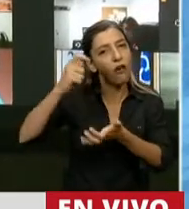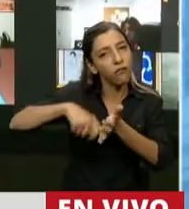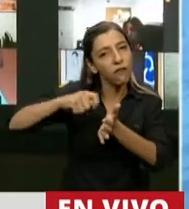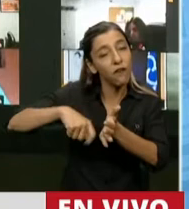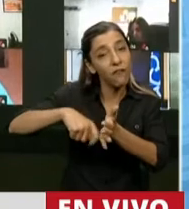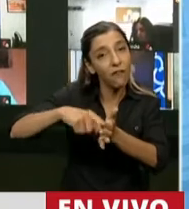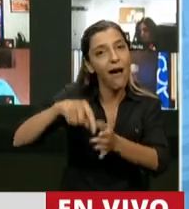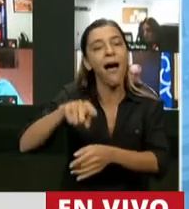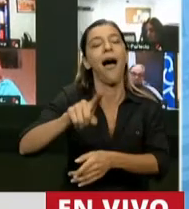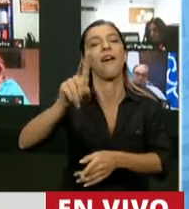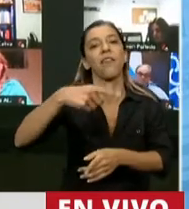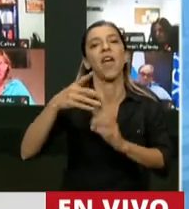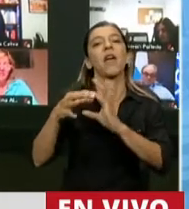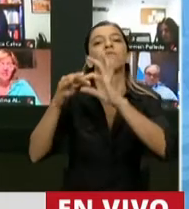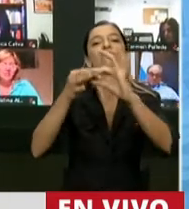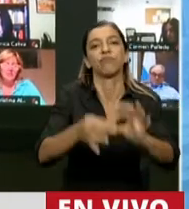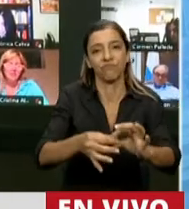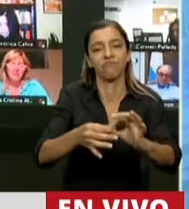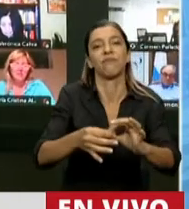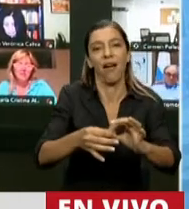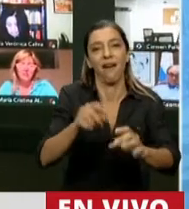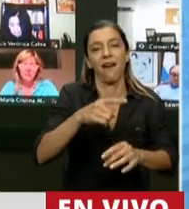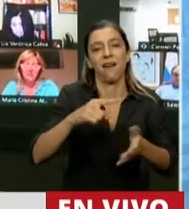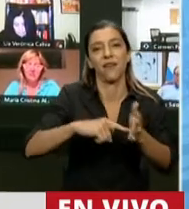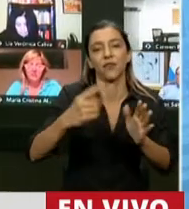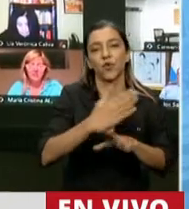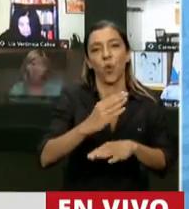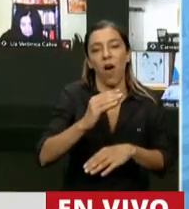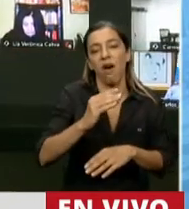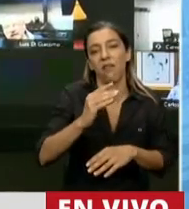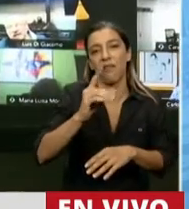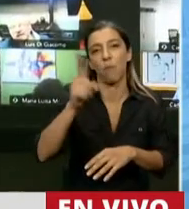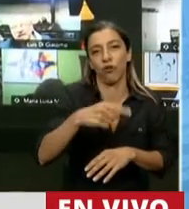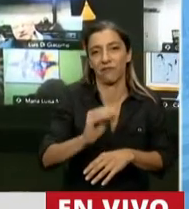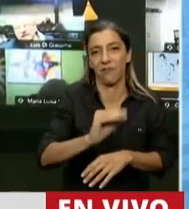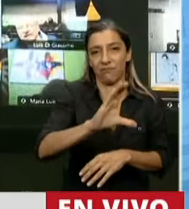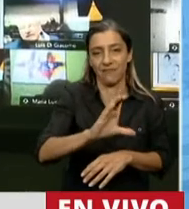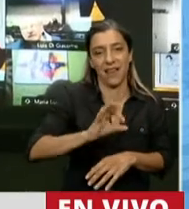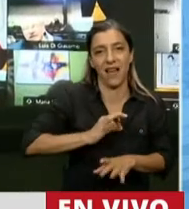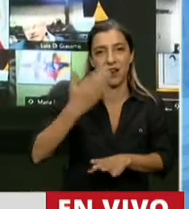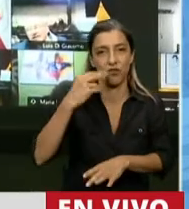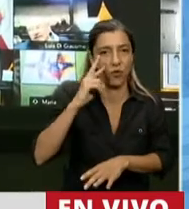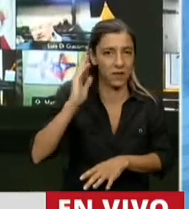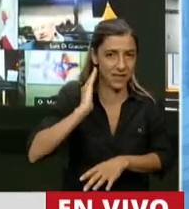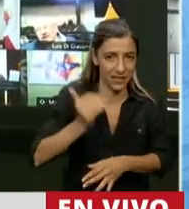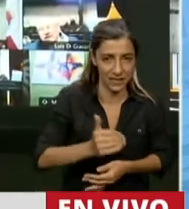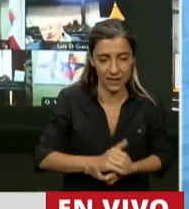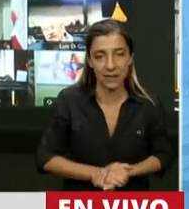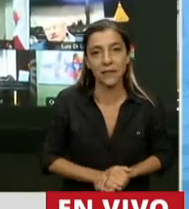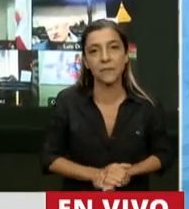dieron pie a esa determinación de incrementar el coeficiente de la Ciudad de Buenos Aires en el 2016. Para empezar,